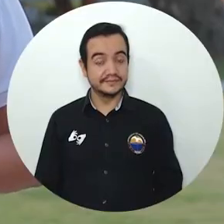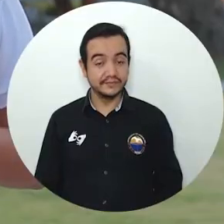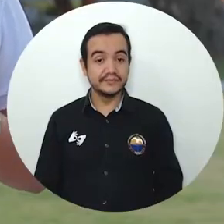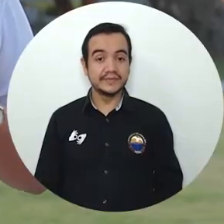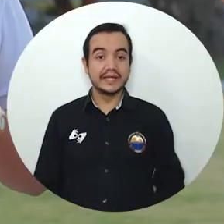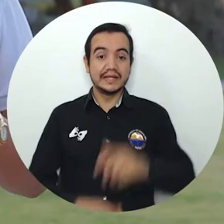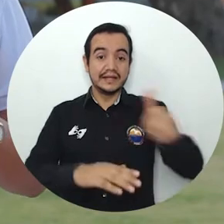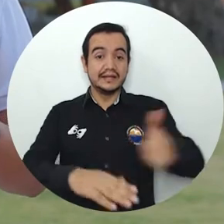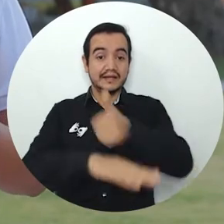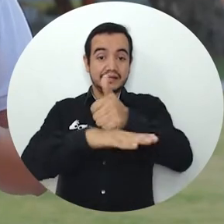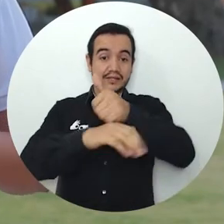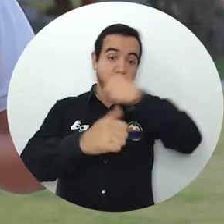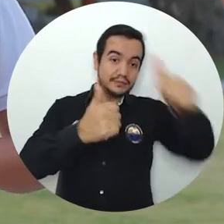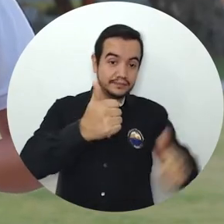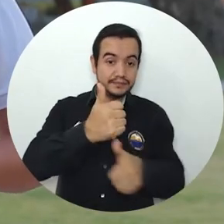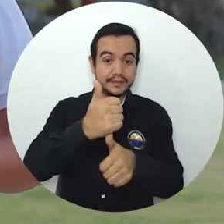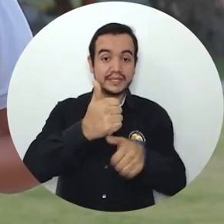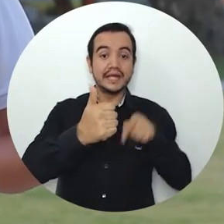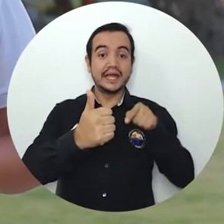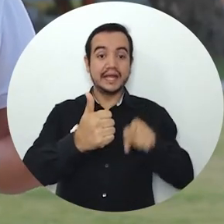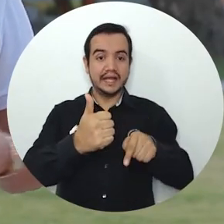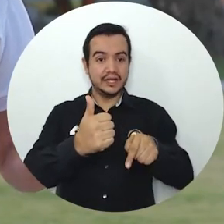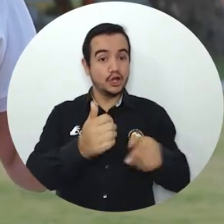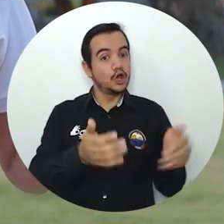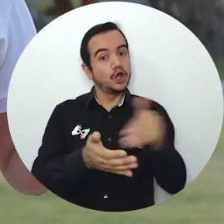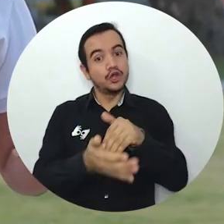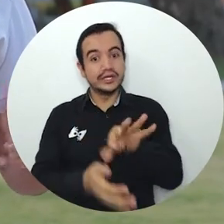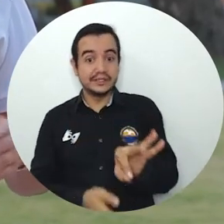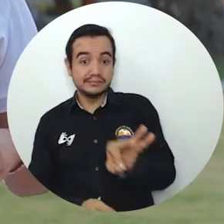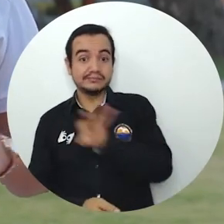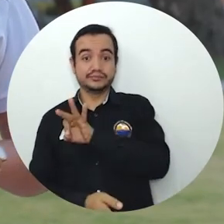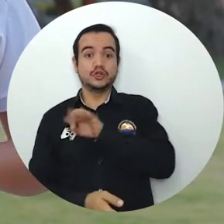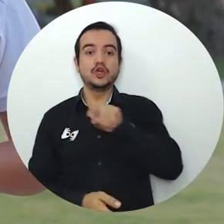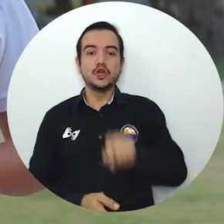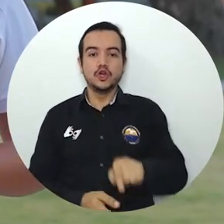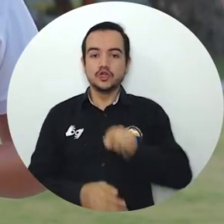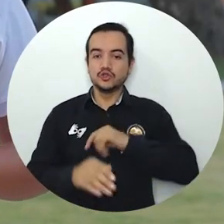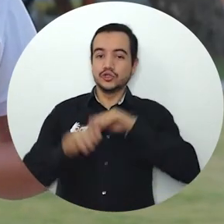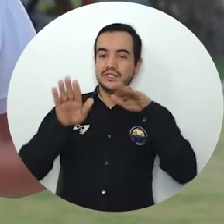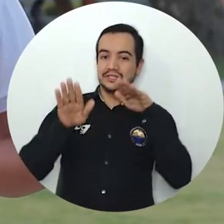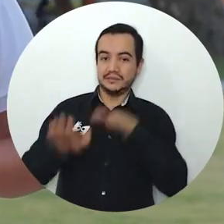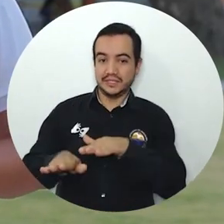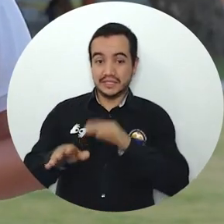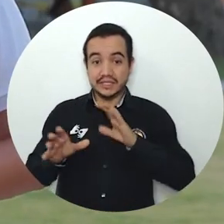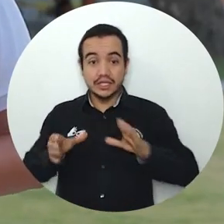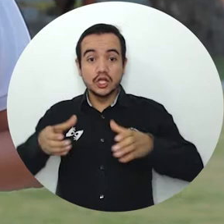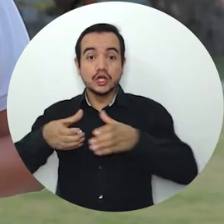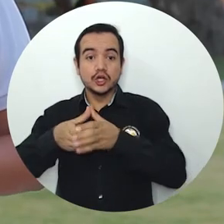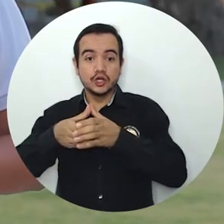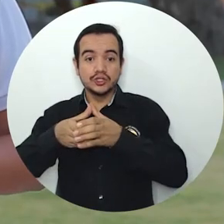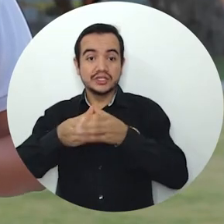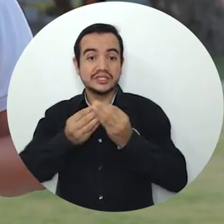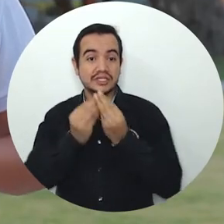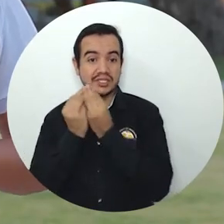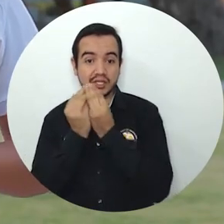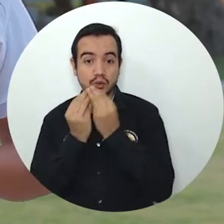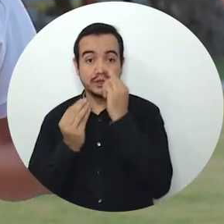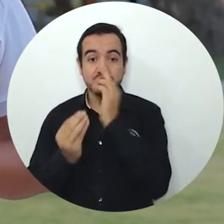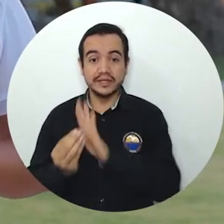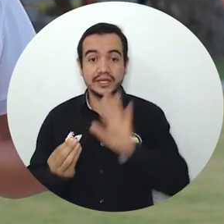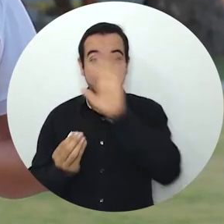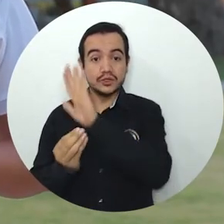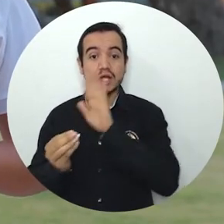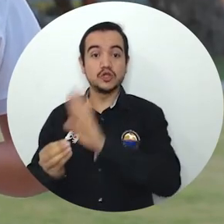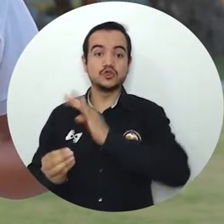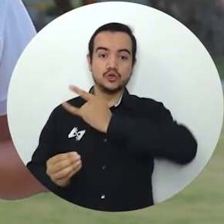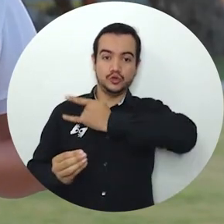El vicerrector académico de Uni Magdalena fue elegido como representante de la comunidad académica ante el Consejo Nacional de Educación